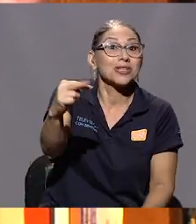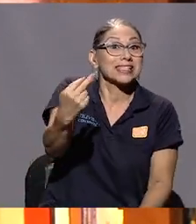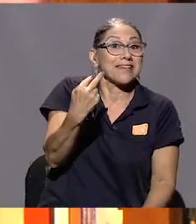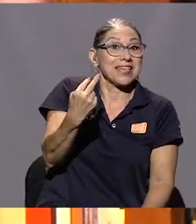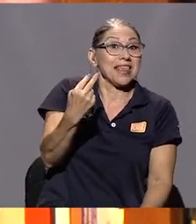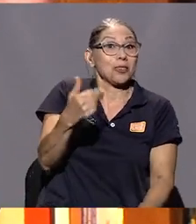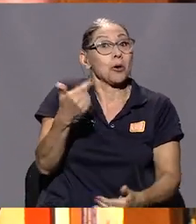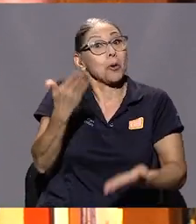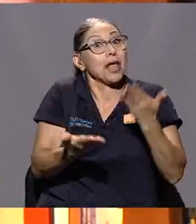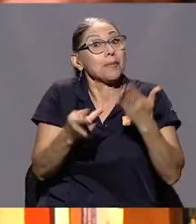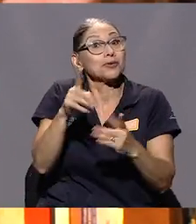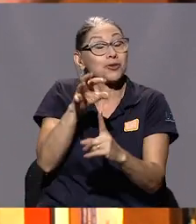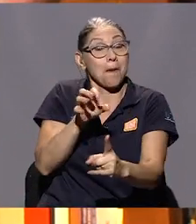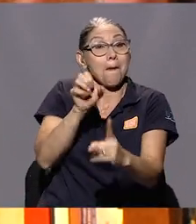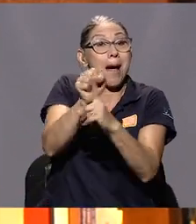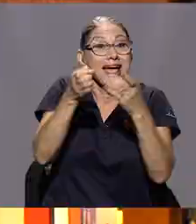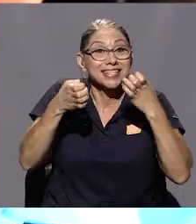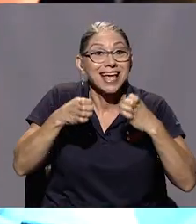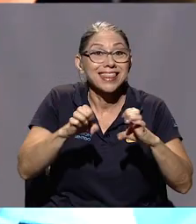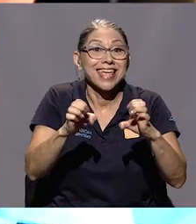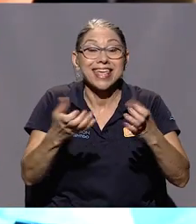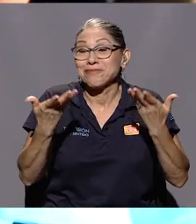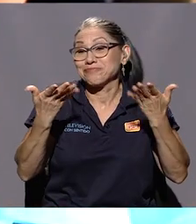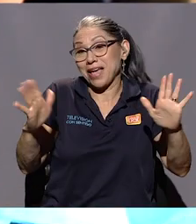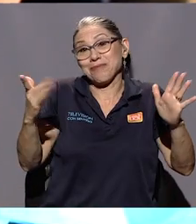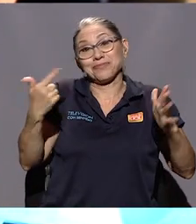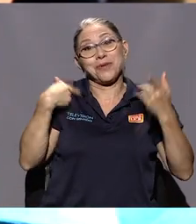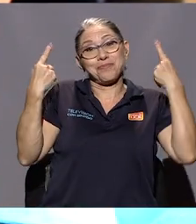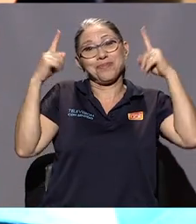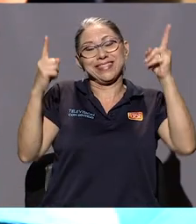esté viendo y que le sirva la estrategia, ahí la tiene.